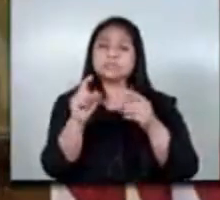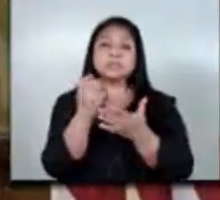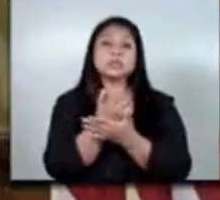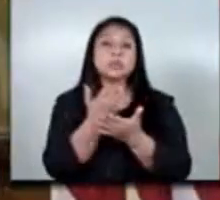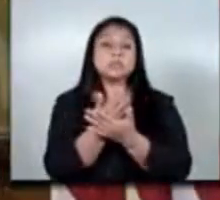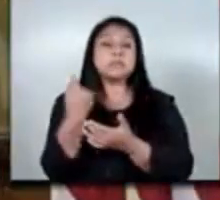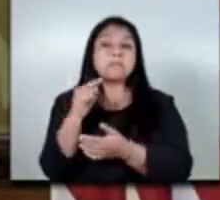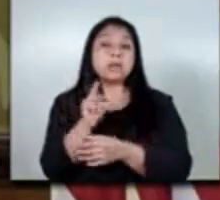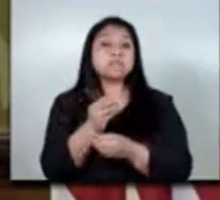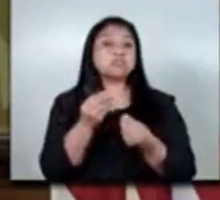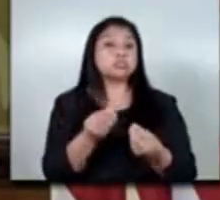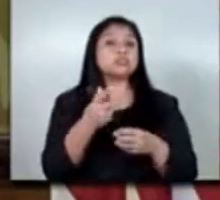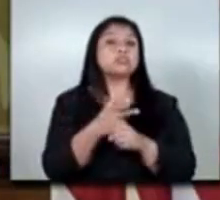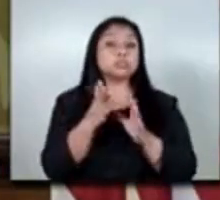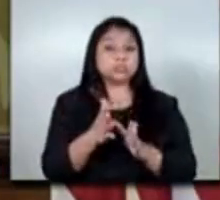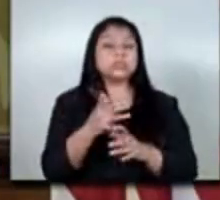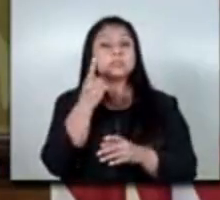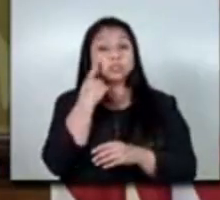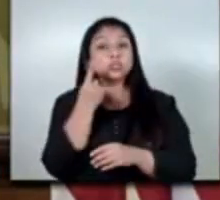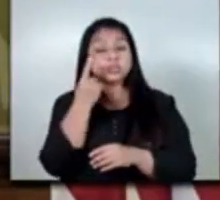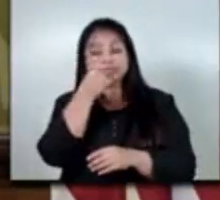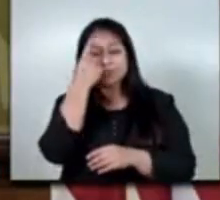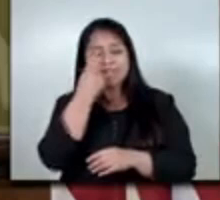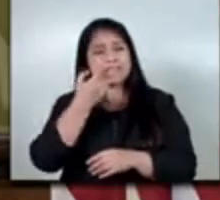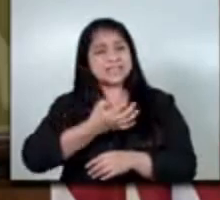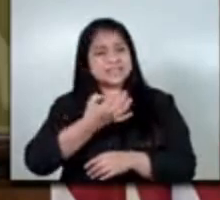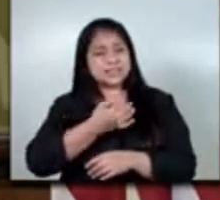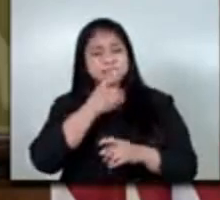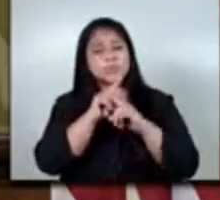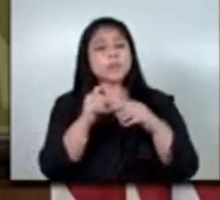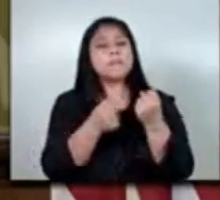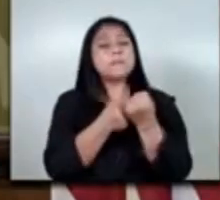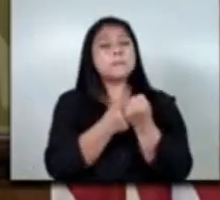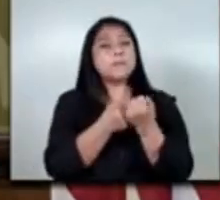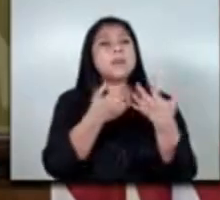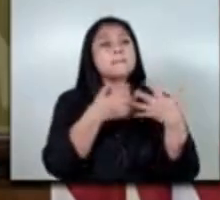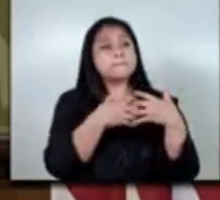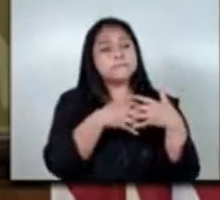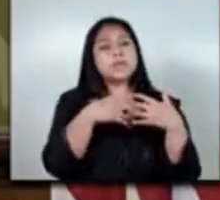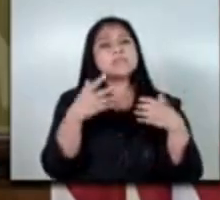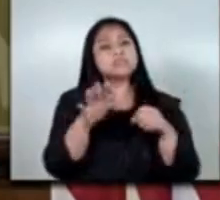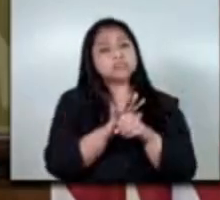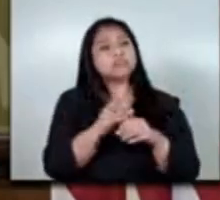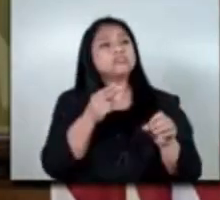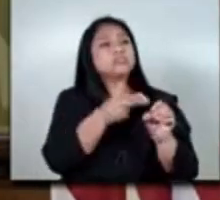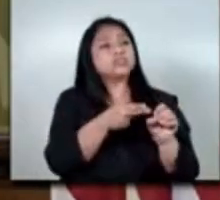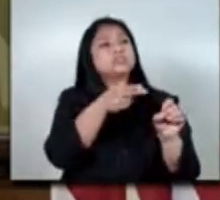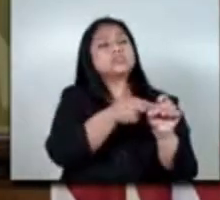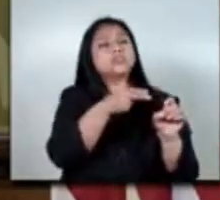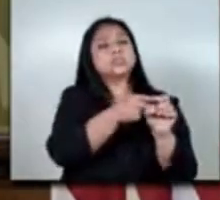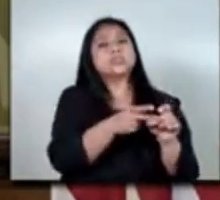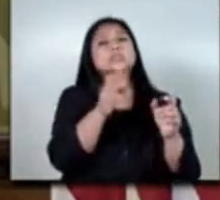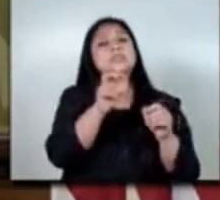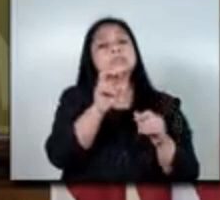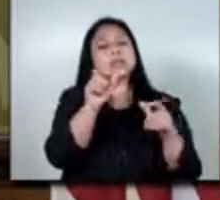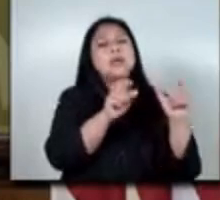guatemaltecos que buscan trabajos dignos mientras apoyamos las empresas a cubrir sus necesidades comerciales